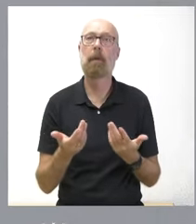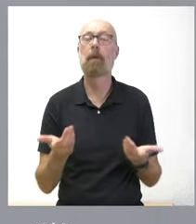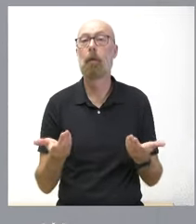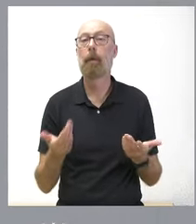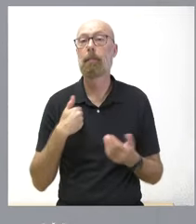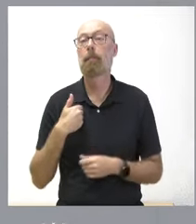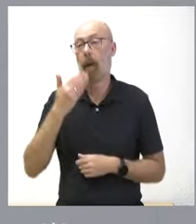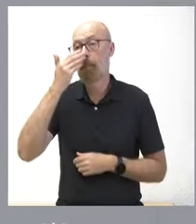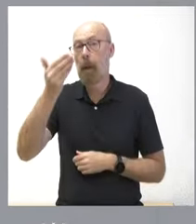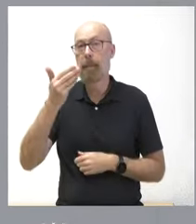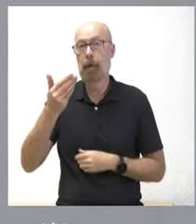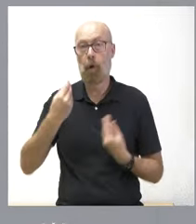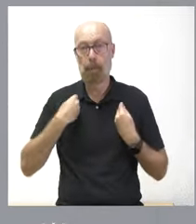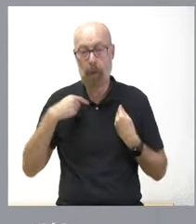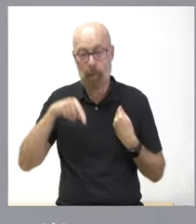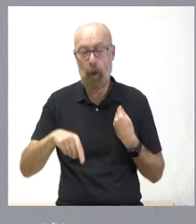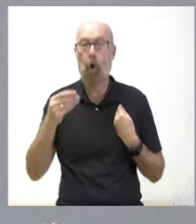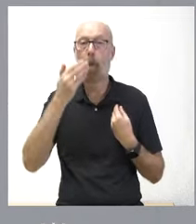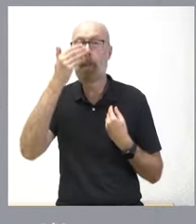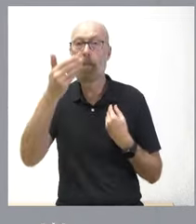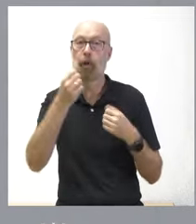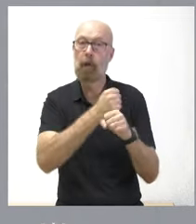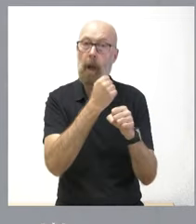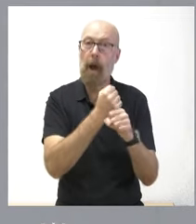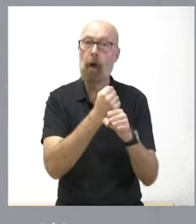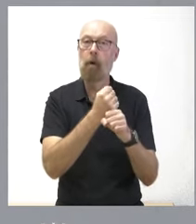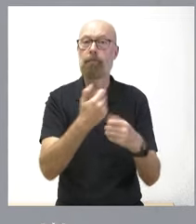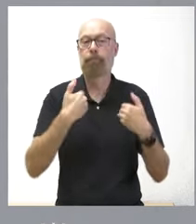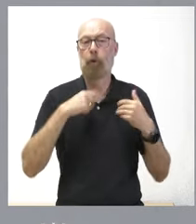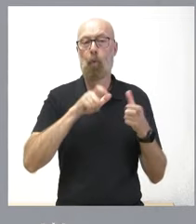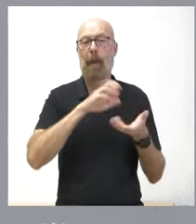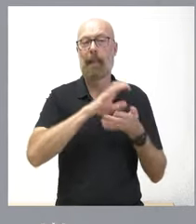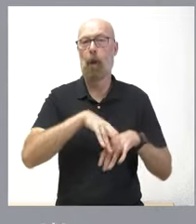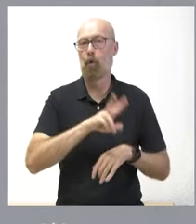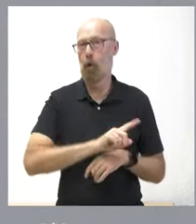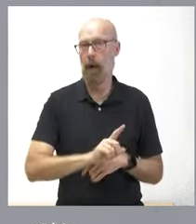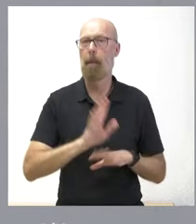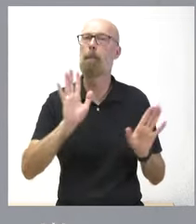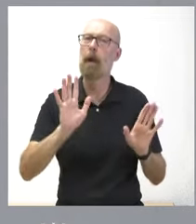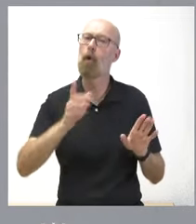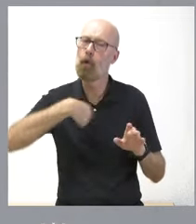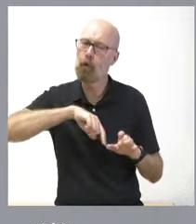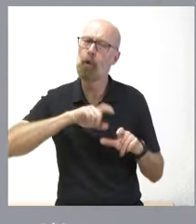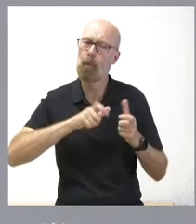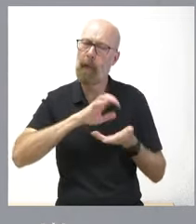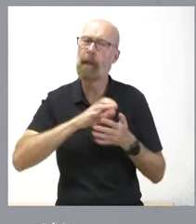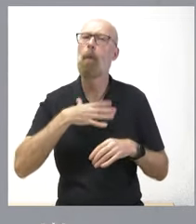permisos de residencia, los permisos de trabajo, no es la Junta de Castilla y León, pero sí nosotros, lógicamente, podemos informar sobre aquellos puestos de trabajo de más difícil